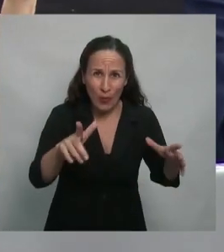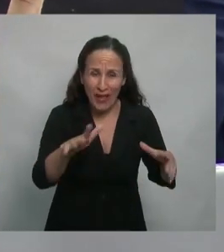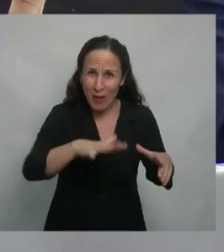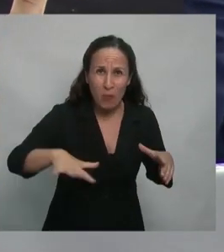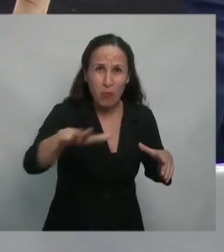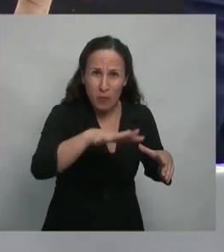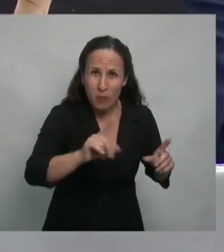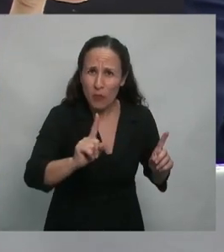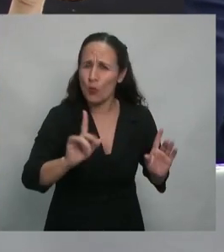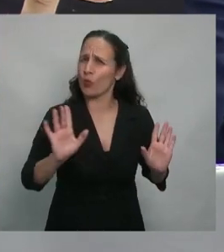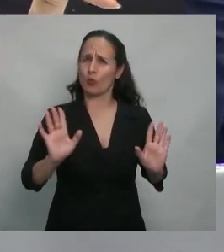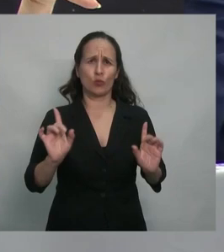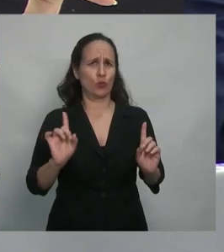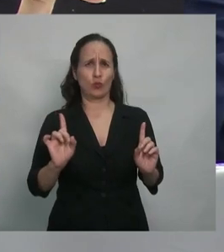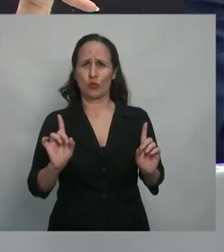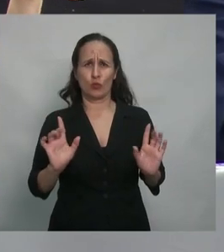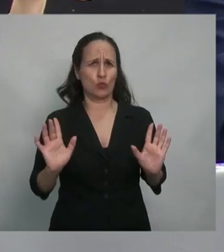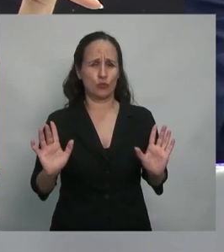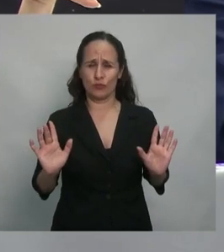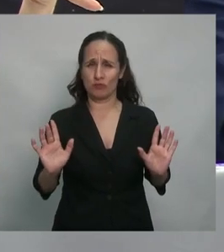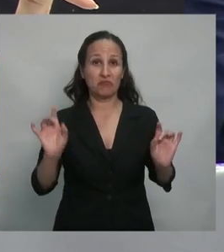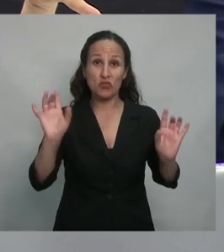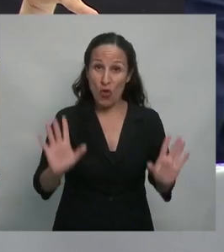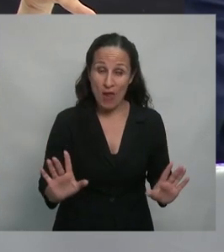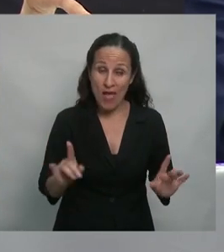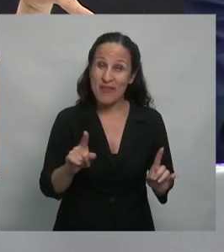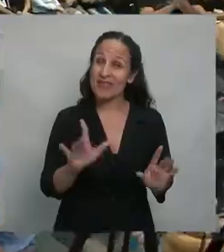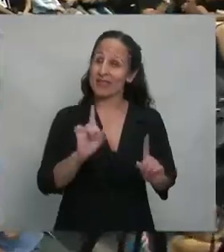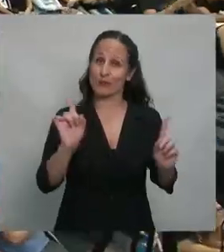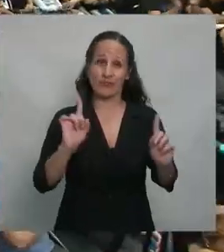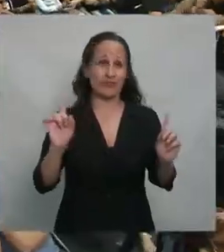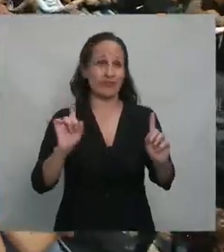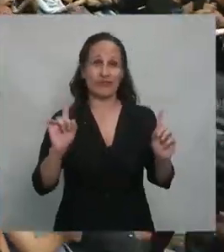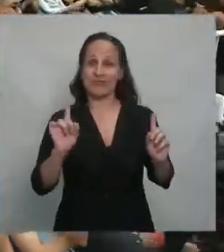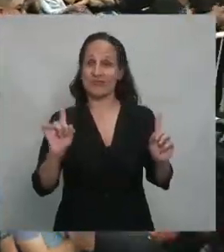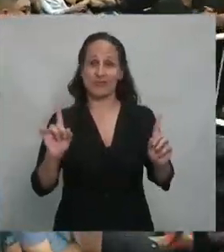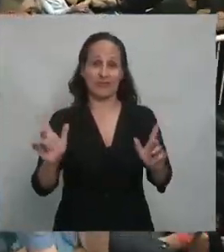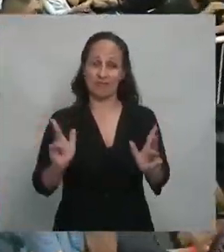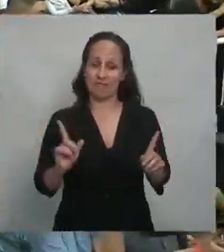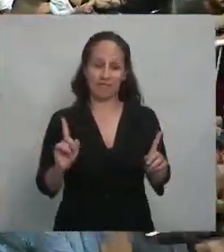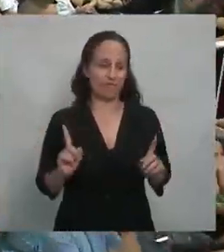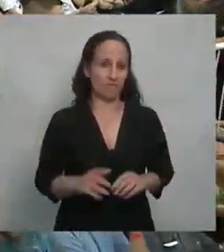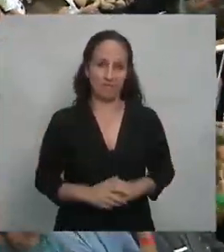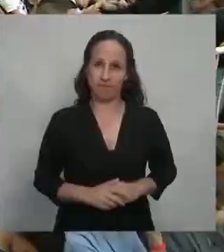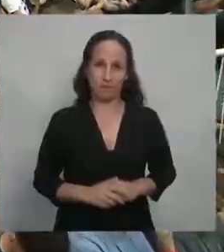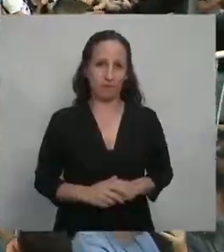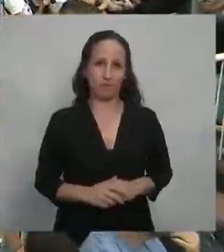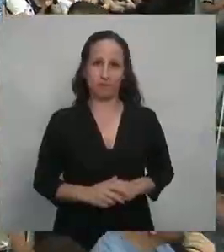no solamente, creo que además